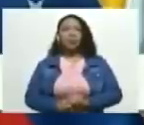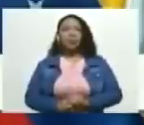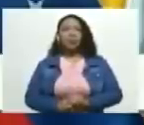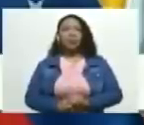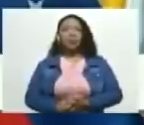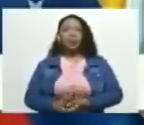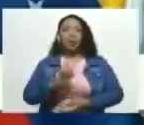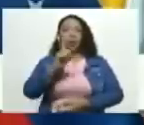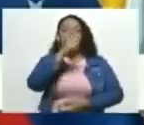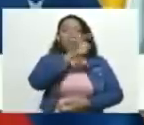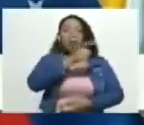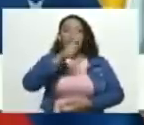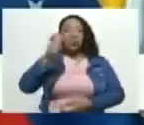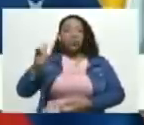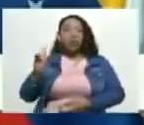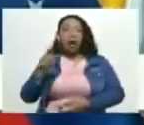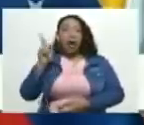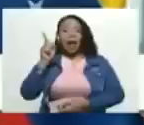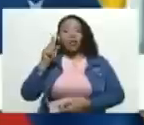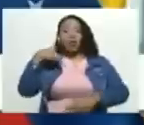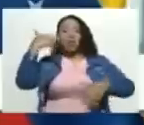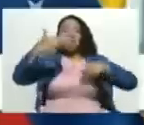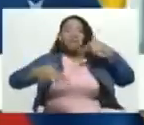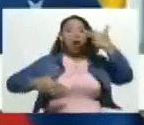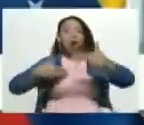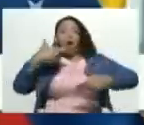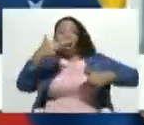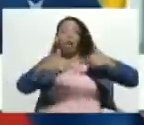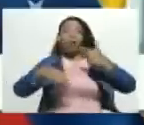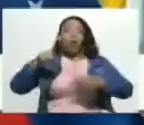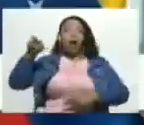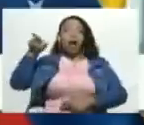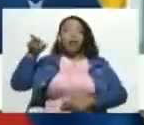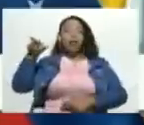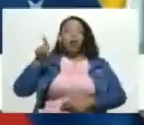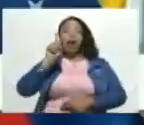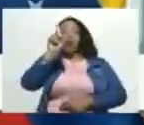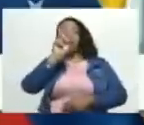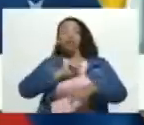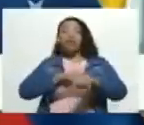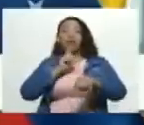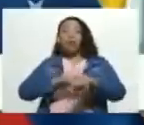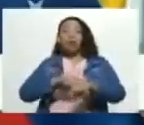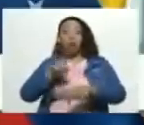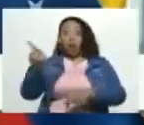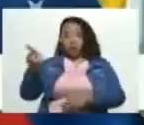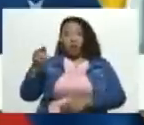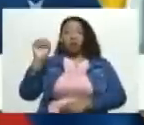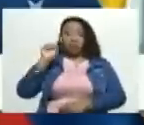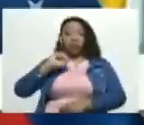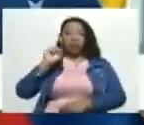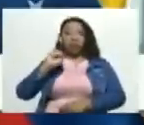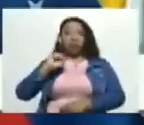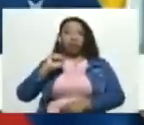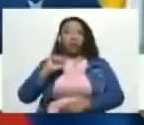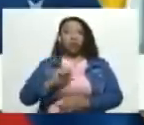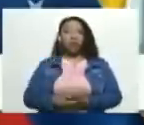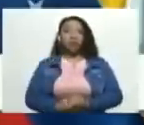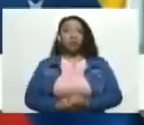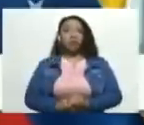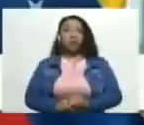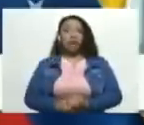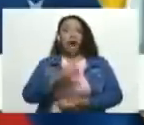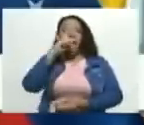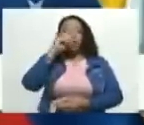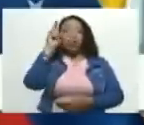unos delincuentes, porque eso es lo que son, delincuentes que en algún momento sí fueron electos diputados. En el año